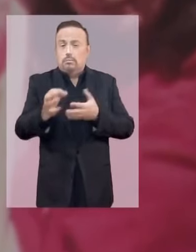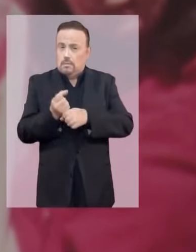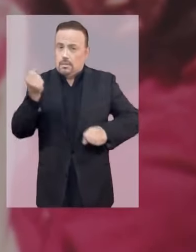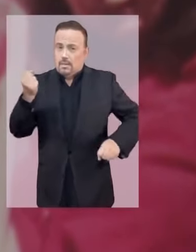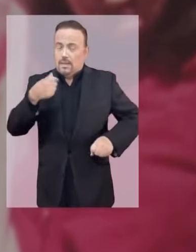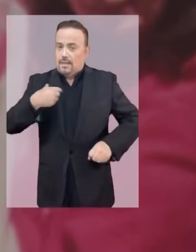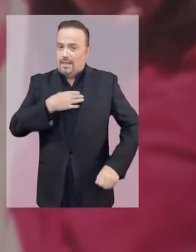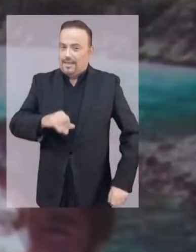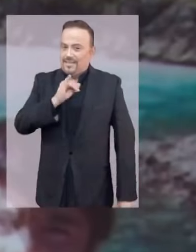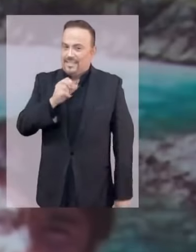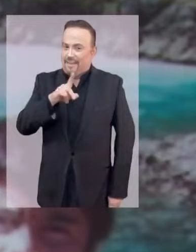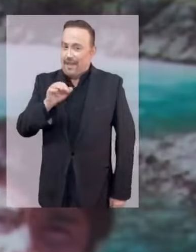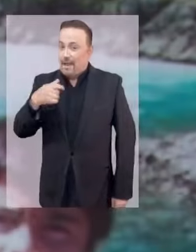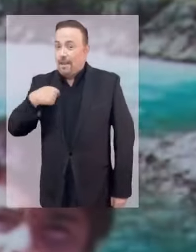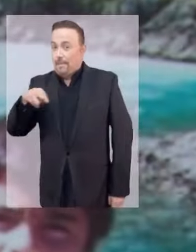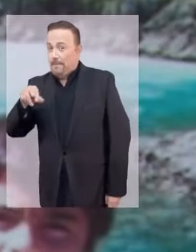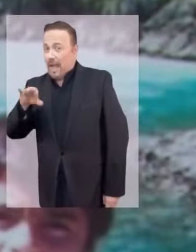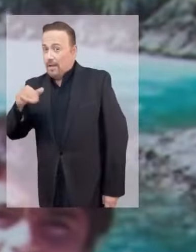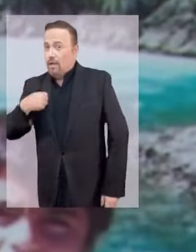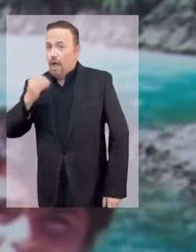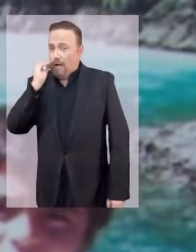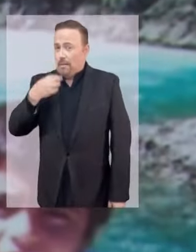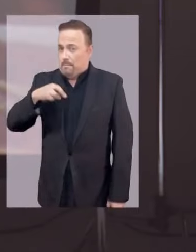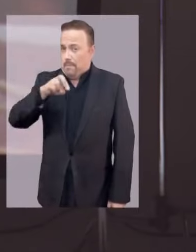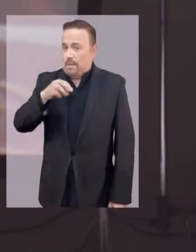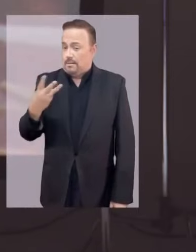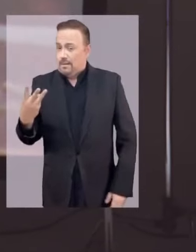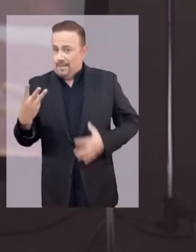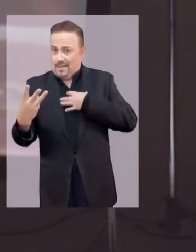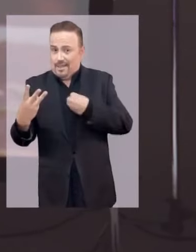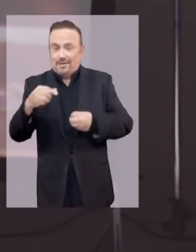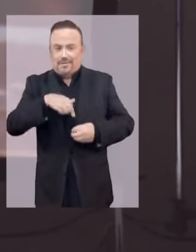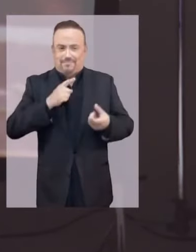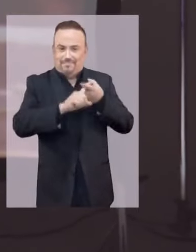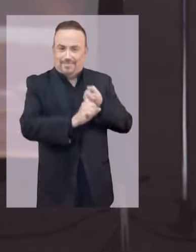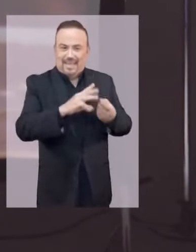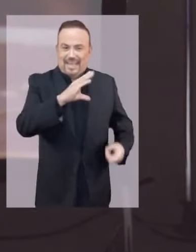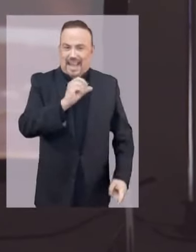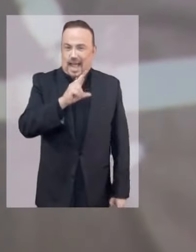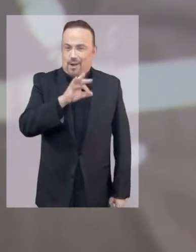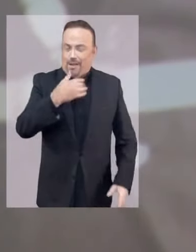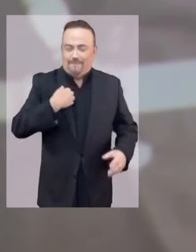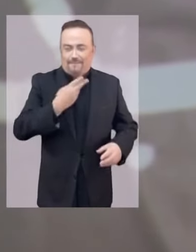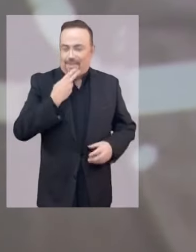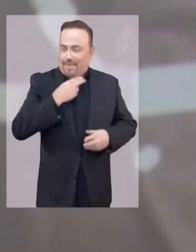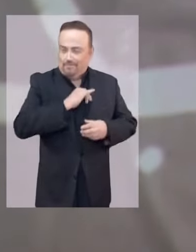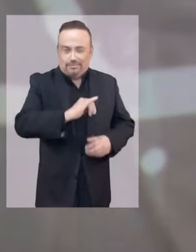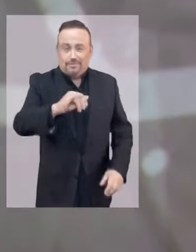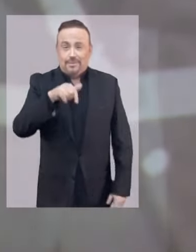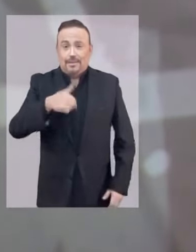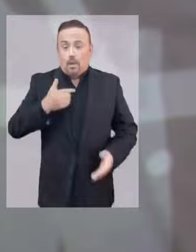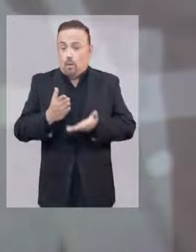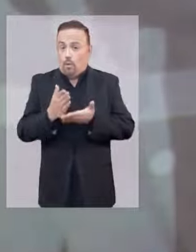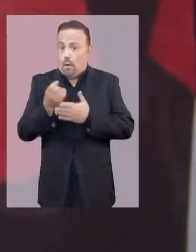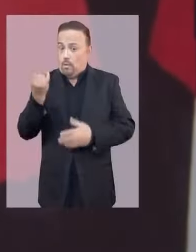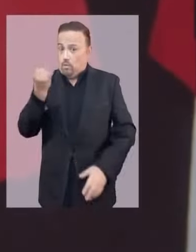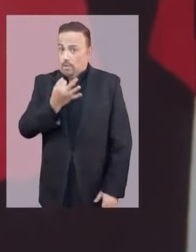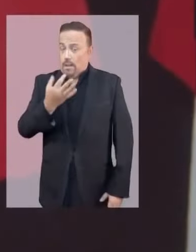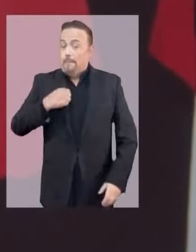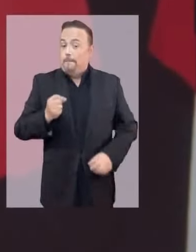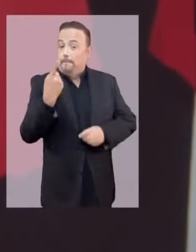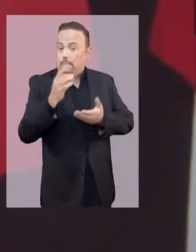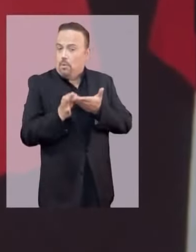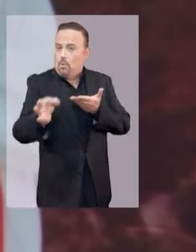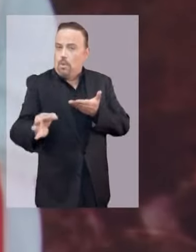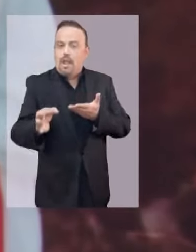Isabel e hijo de Mario. Soy abuelo, soy papá de tres. Casado con la Carola, mi compañera de vida. Estudié en la escuela con número. Primero